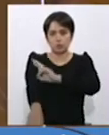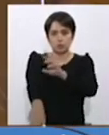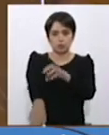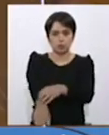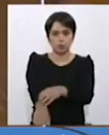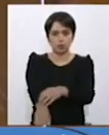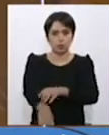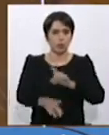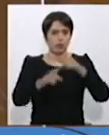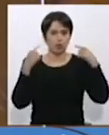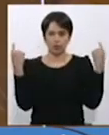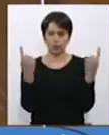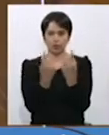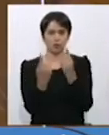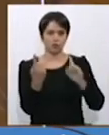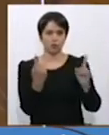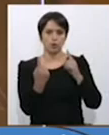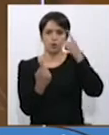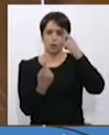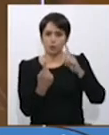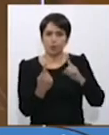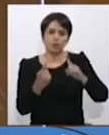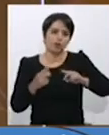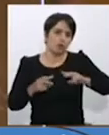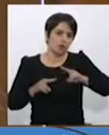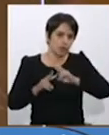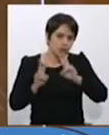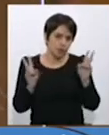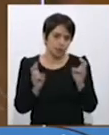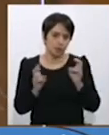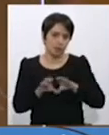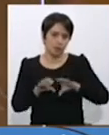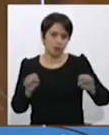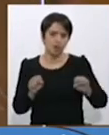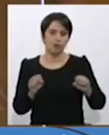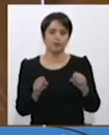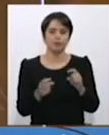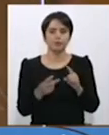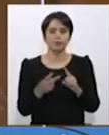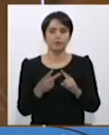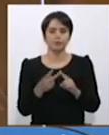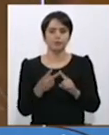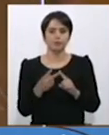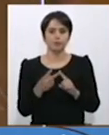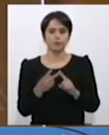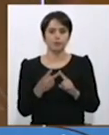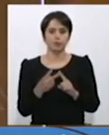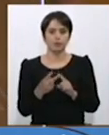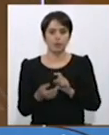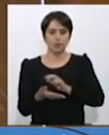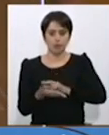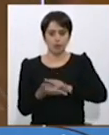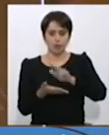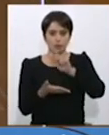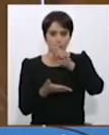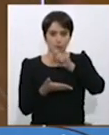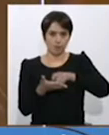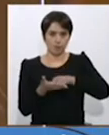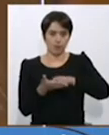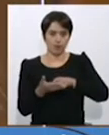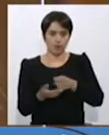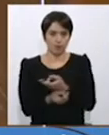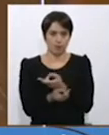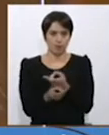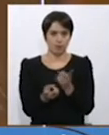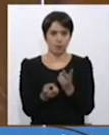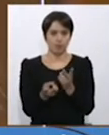está en el contexto de esto, pero en el ambiente que se generó respecto a estos acuerdos. No está en ese contexto, pero en la promulgación del estatuto de los asistentes de